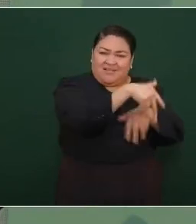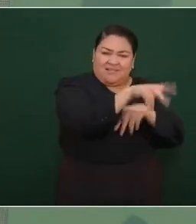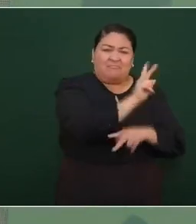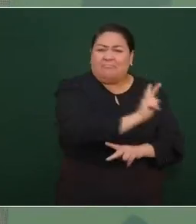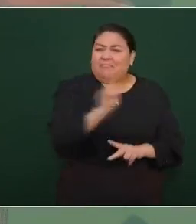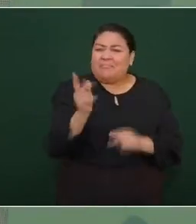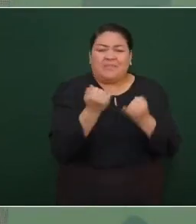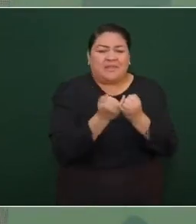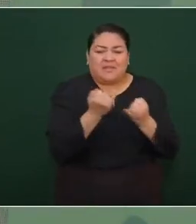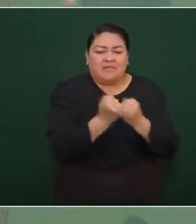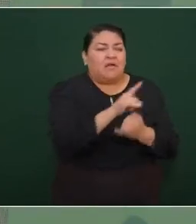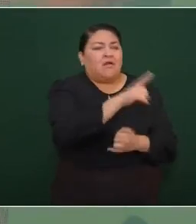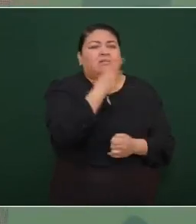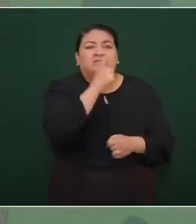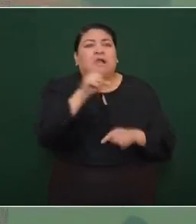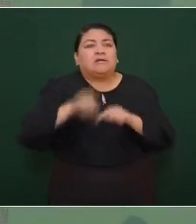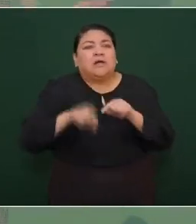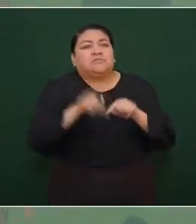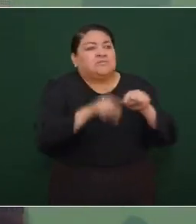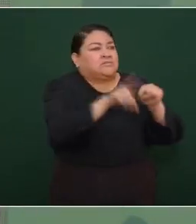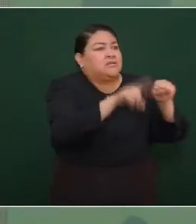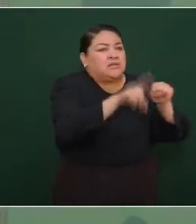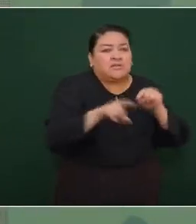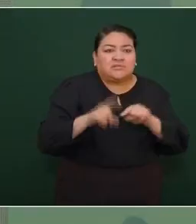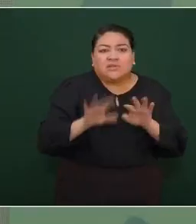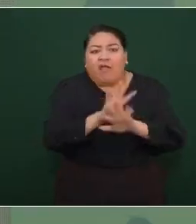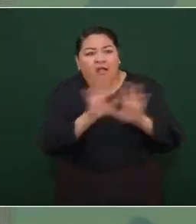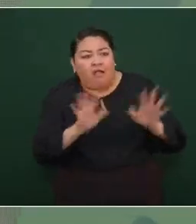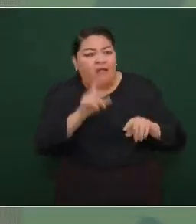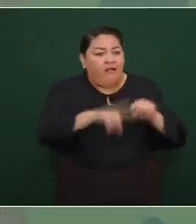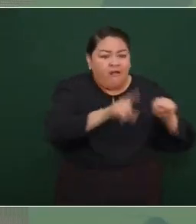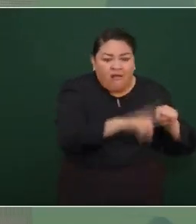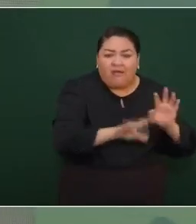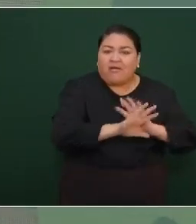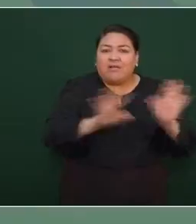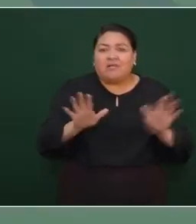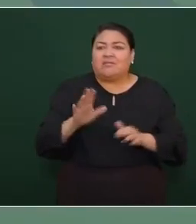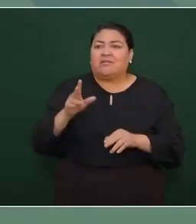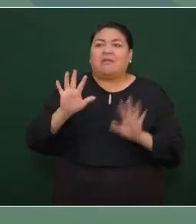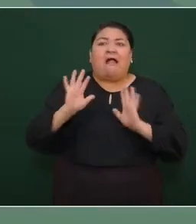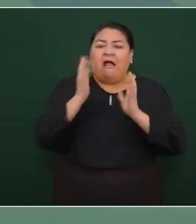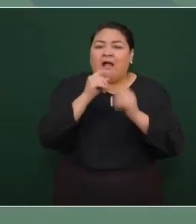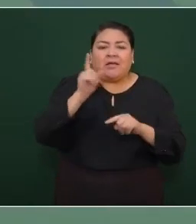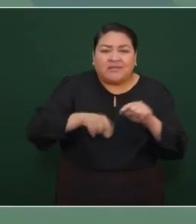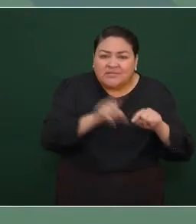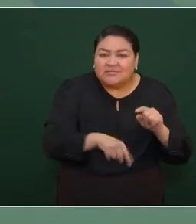va a desaparecer la propiedad privada ahí viene el comunismo